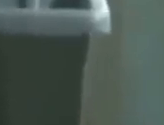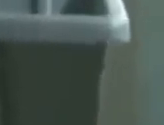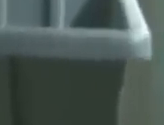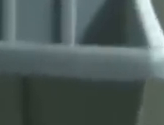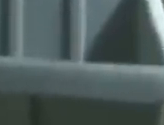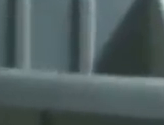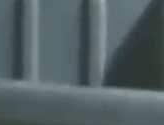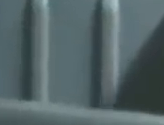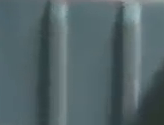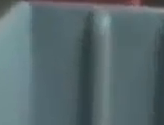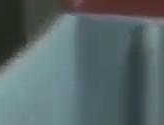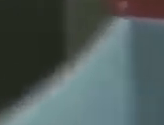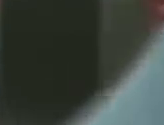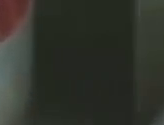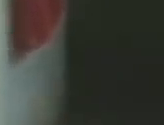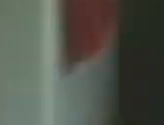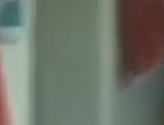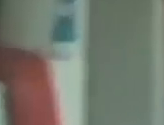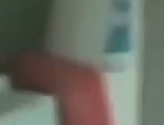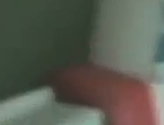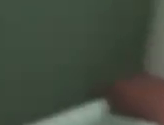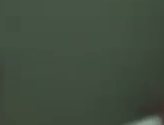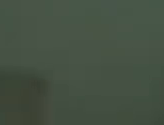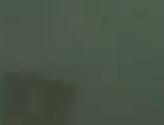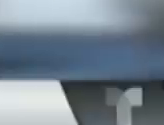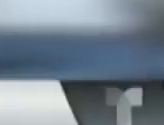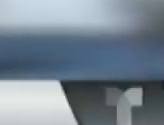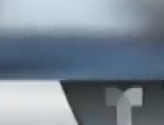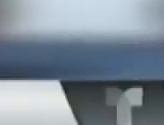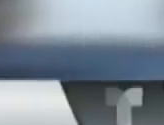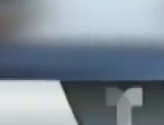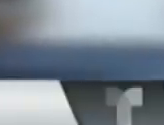hambre durante años los mate el coronavirus en pocos días